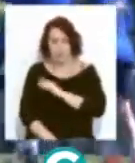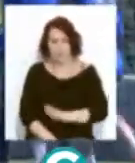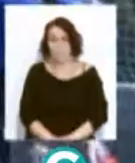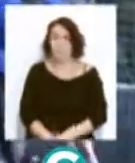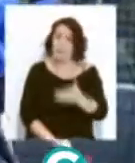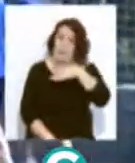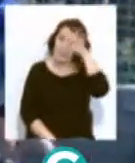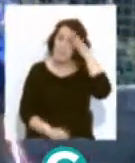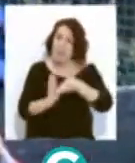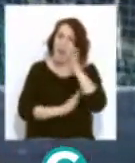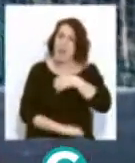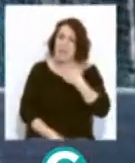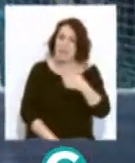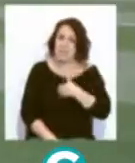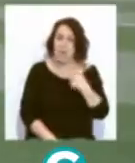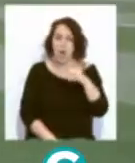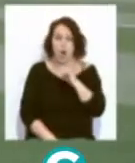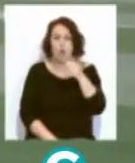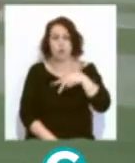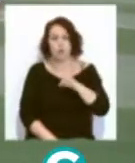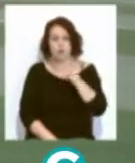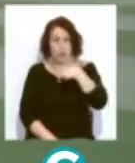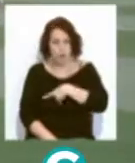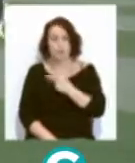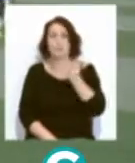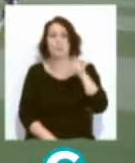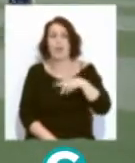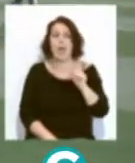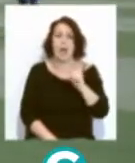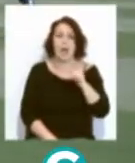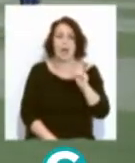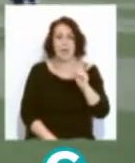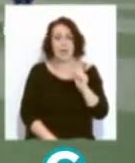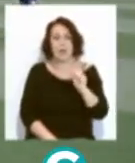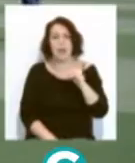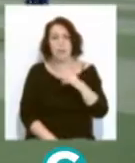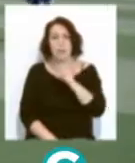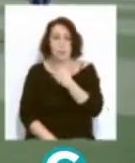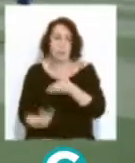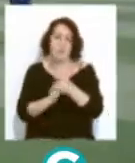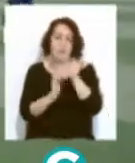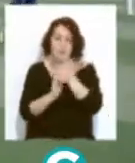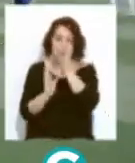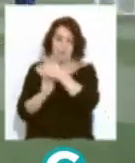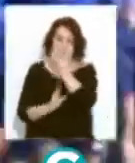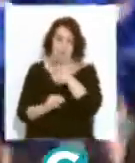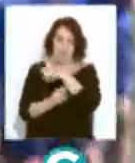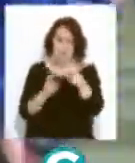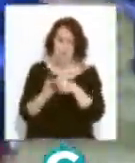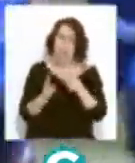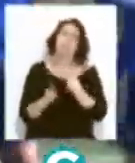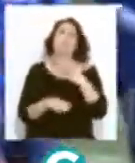Ledesma con Argentina, Johnson con Dinamarca y Carlos Acapó con Guinea Ecuatorial. Son los jugadores cadistas que